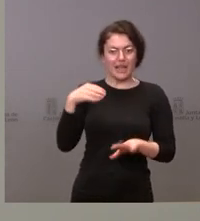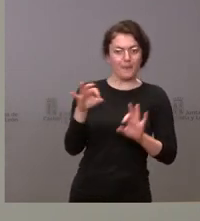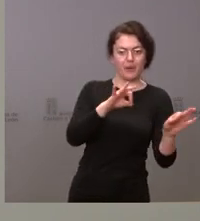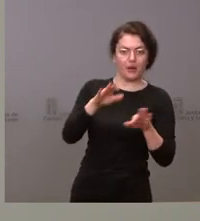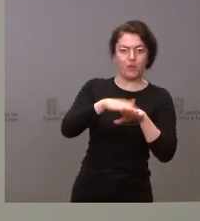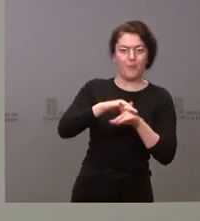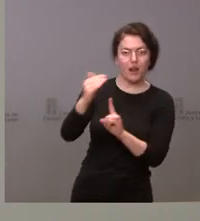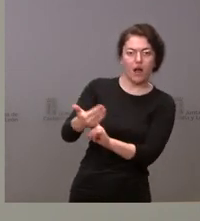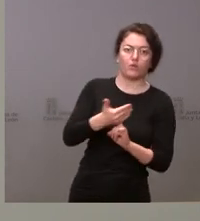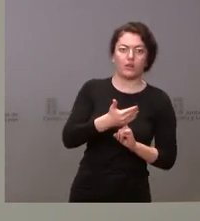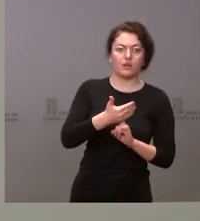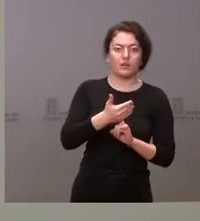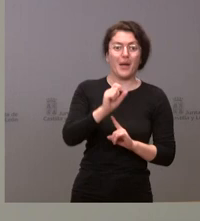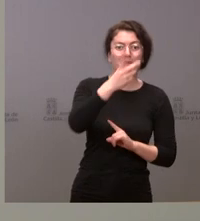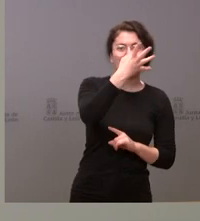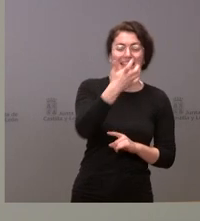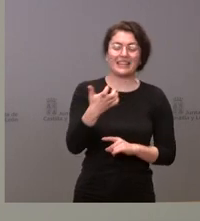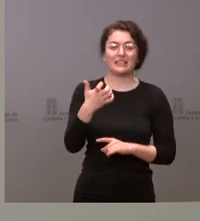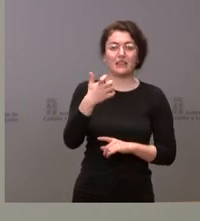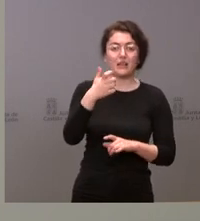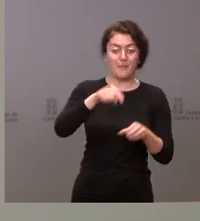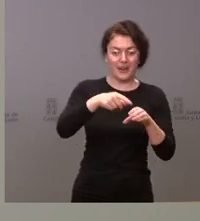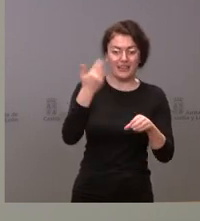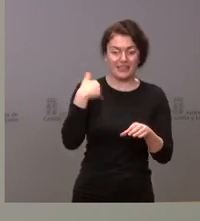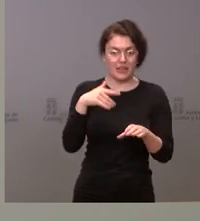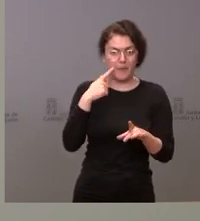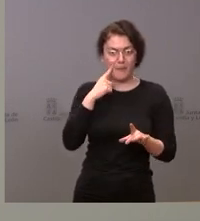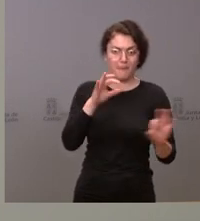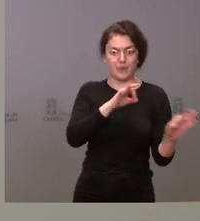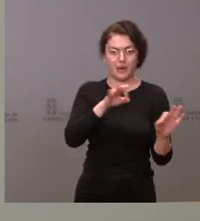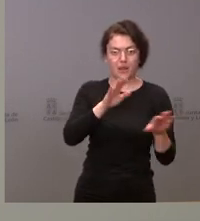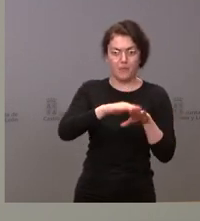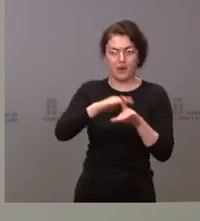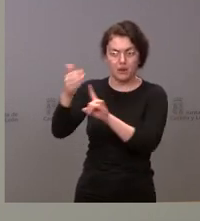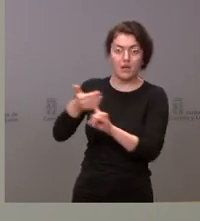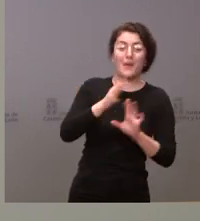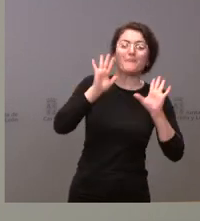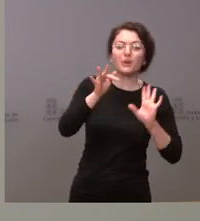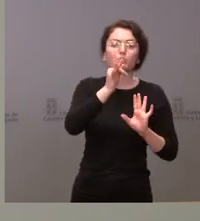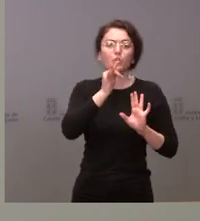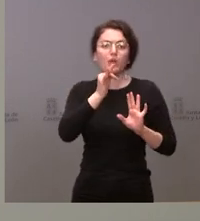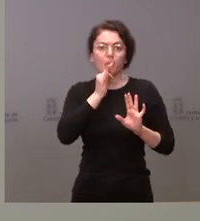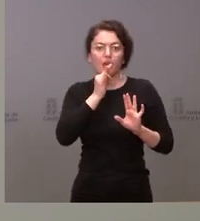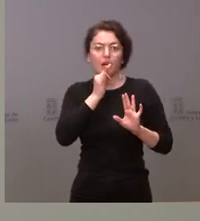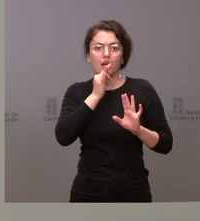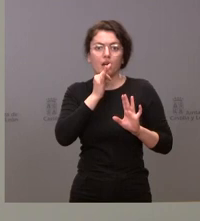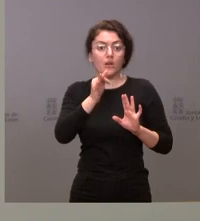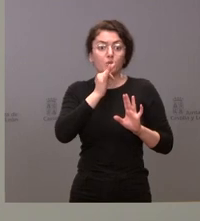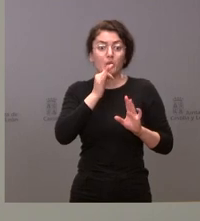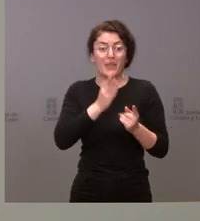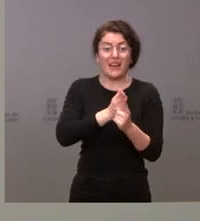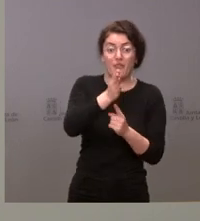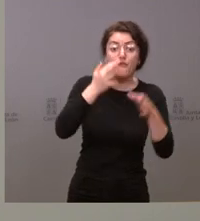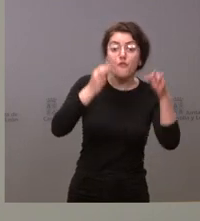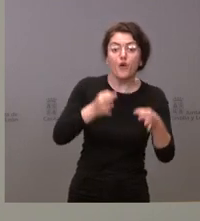de 2.500 plazas previstas para acoger a personas que procedan de Ucrania, pero todavía, a día de hoy, en esa vía formal no se nos ha informado por parte del Gobierno